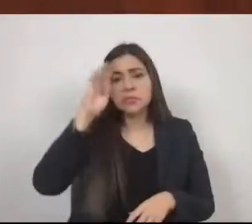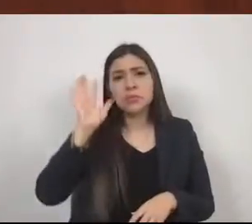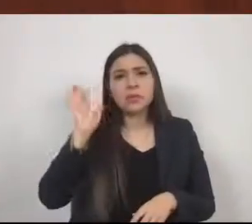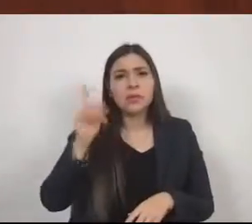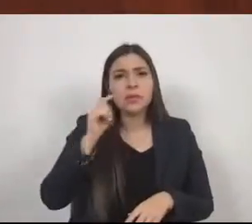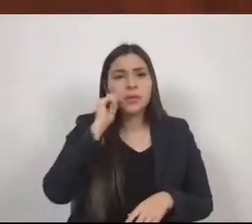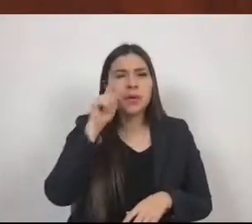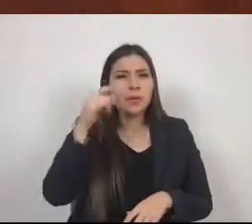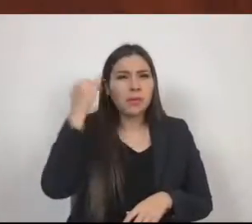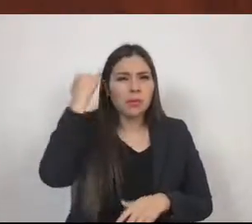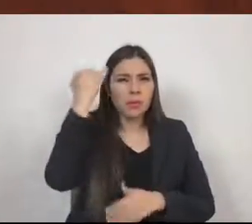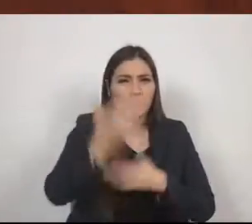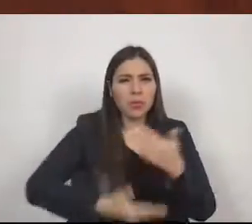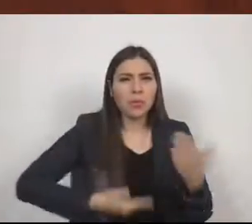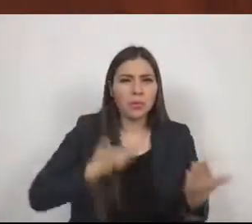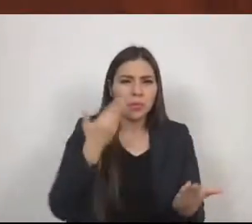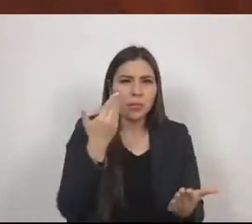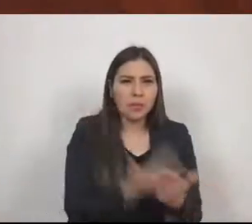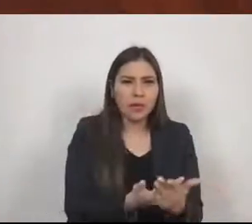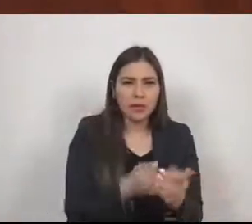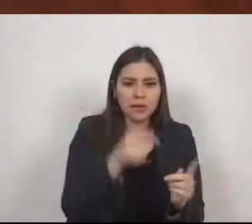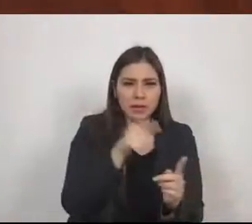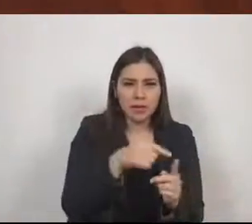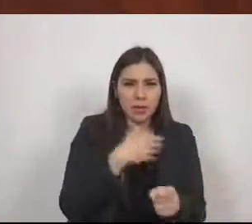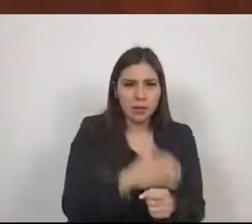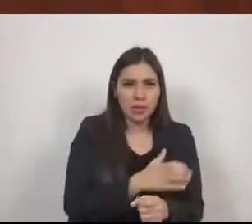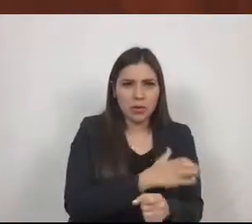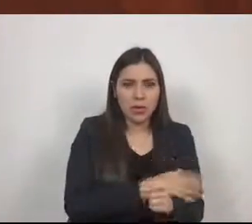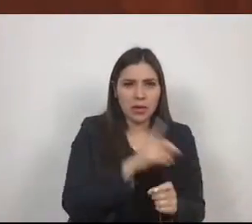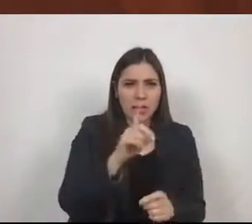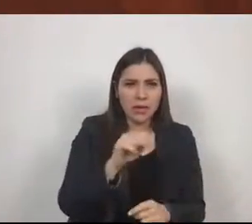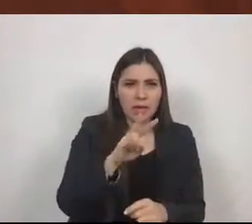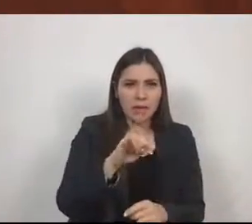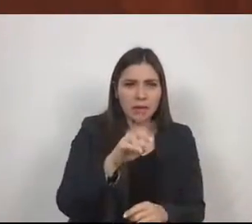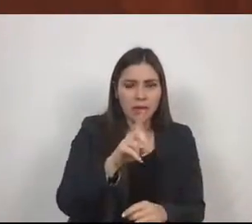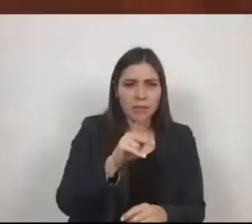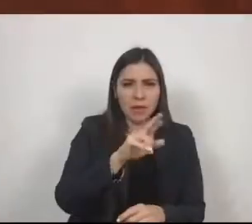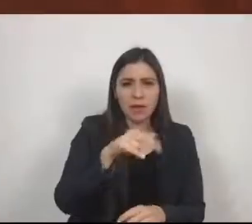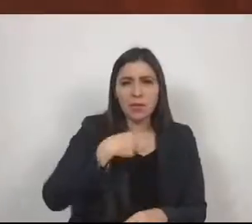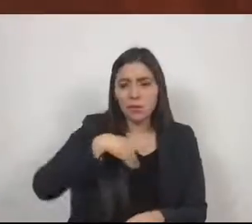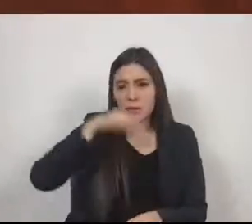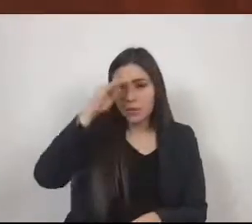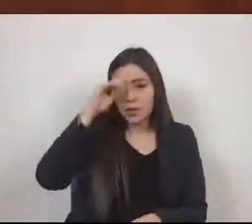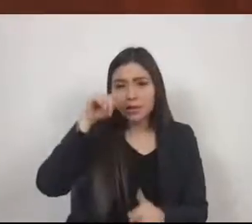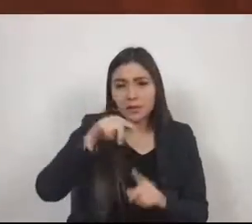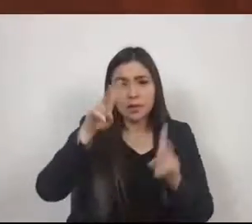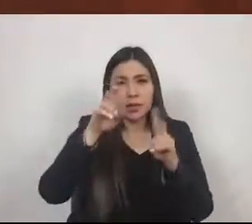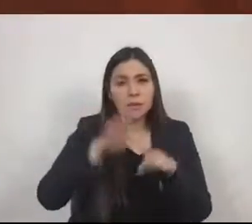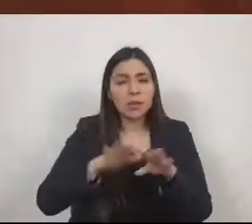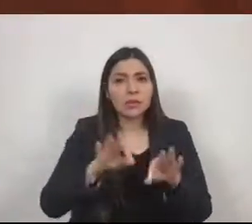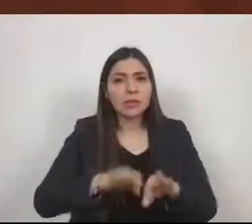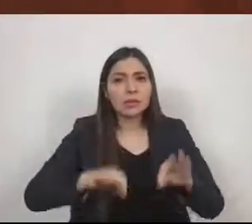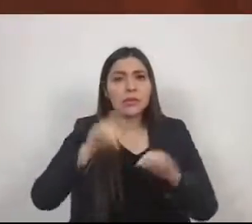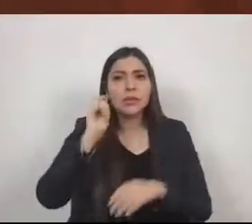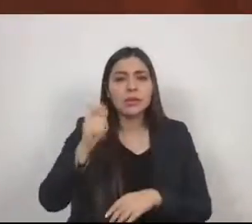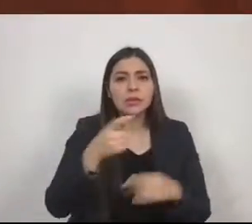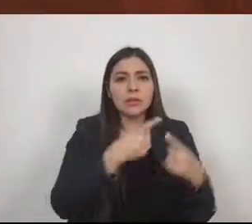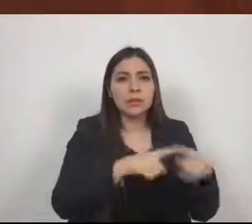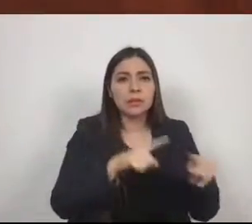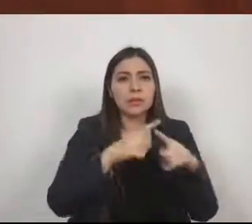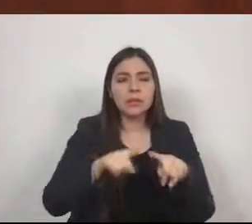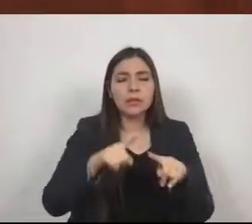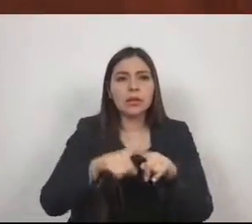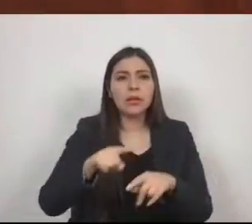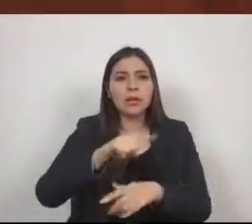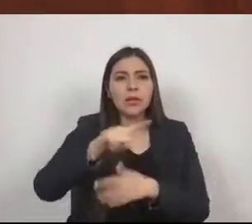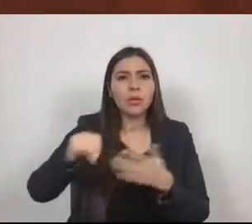presentando mi compañero David Parra, yo creo que aquí el principal punto es que se clausuren los 16 vertederos